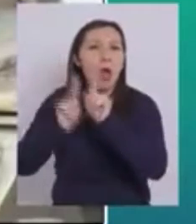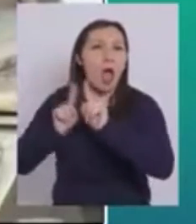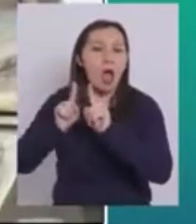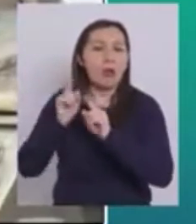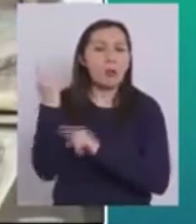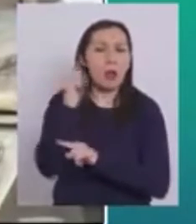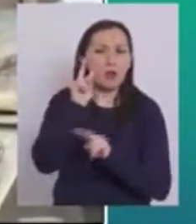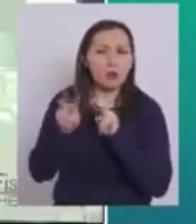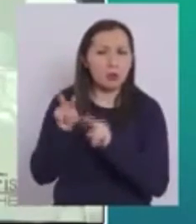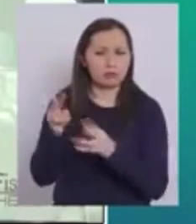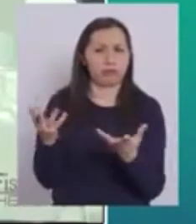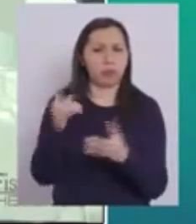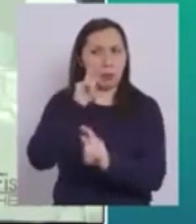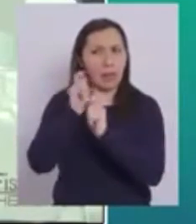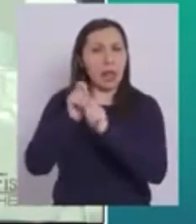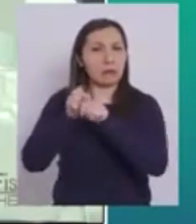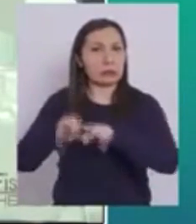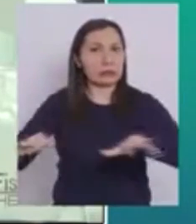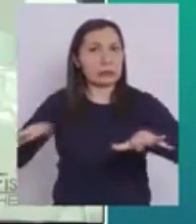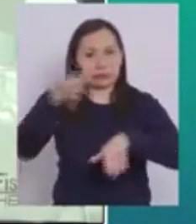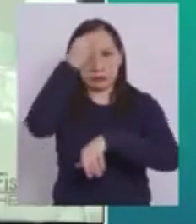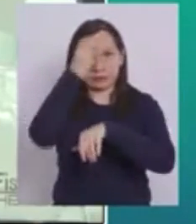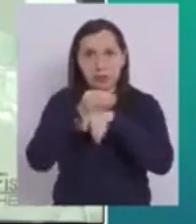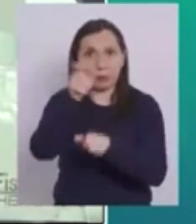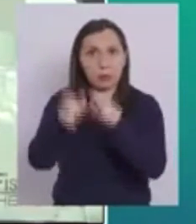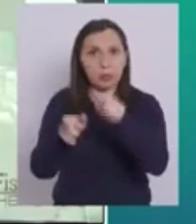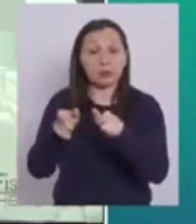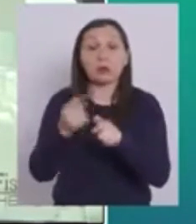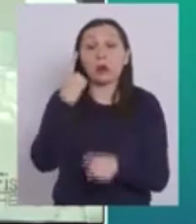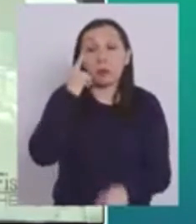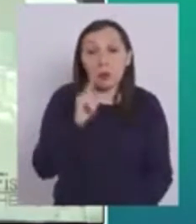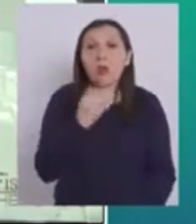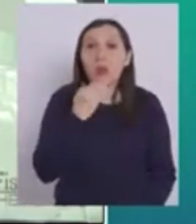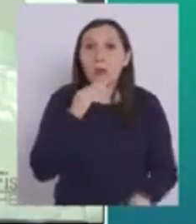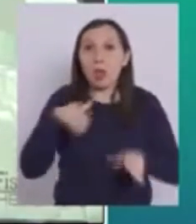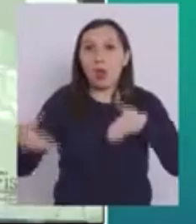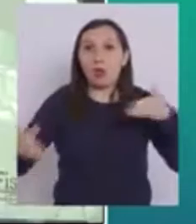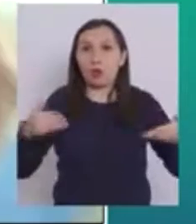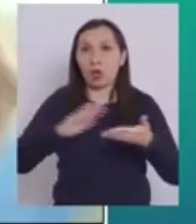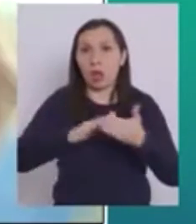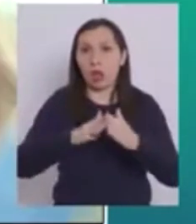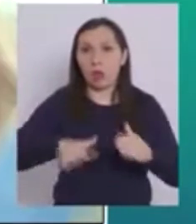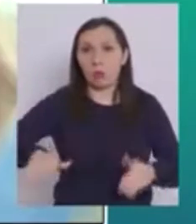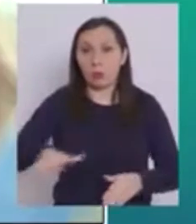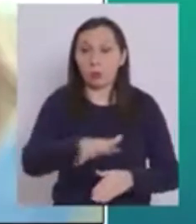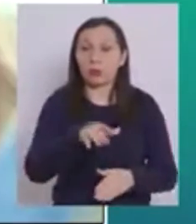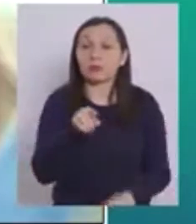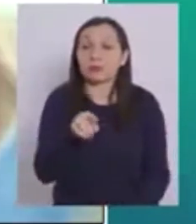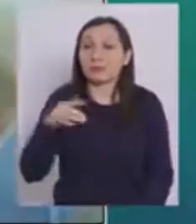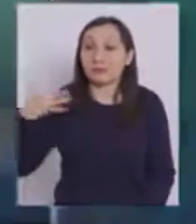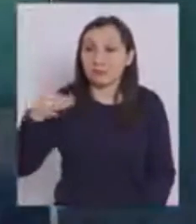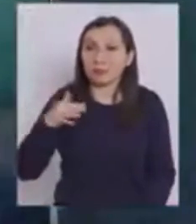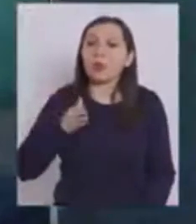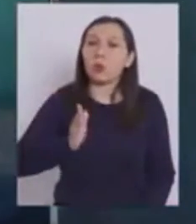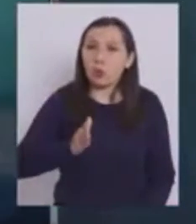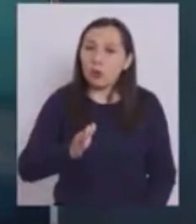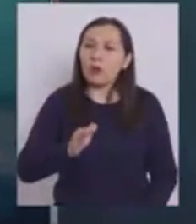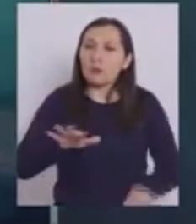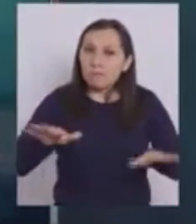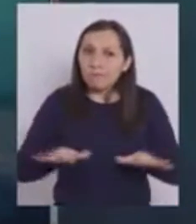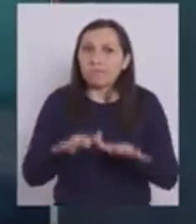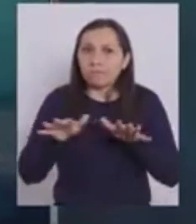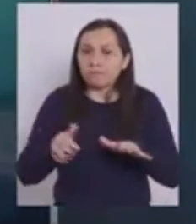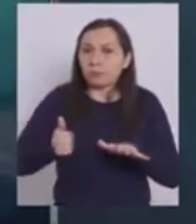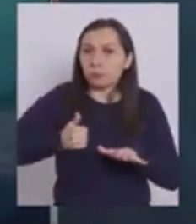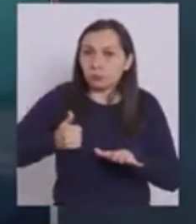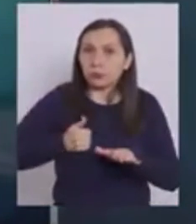o alguna situación particular Que pone en riesgo a las personas que están ahí Pero también al resto de la comunidad Es importante que sigamos